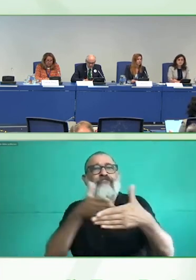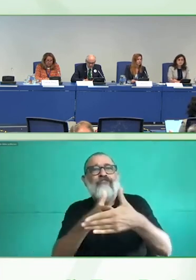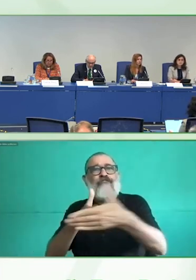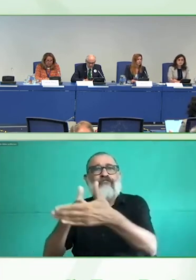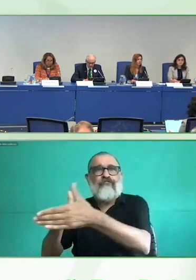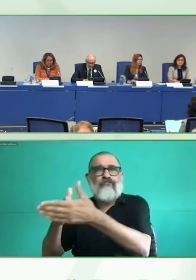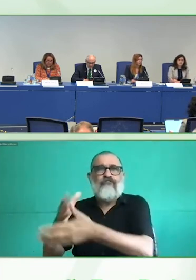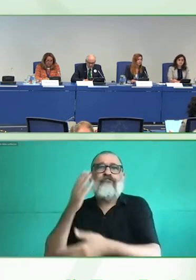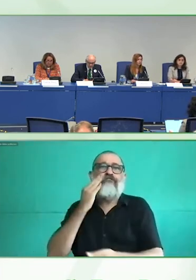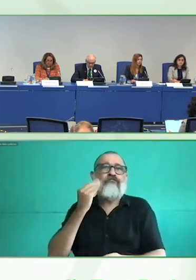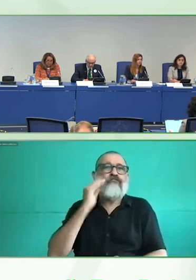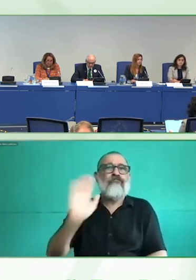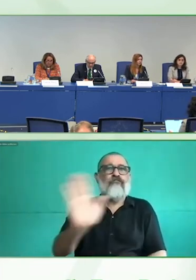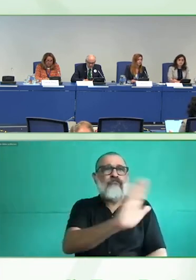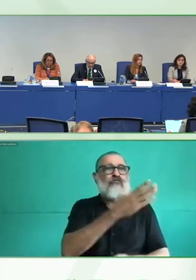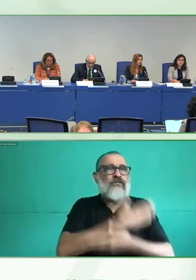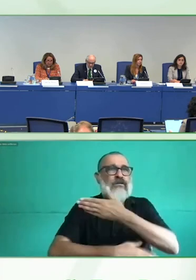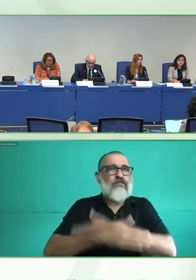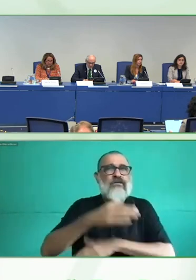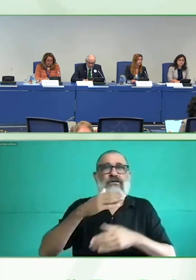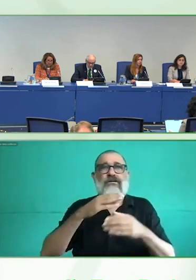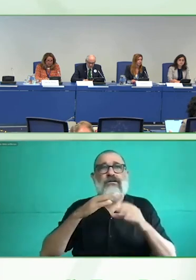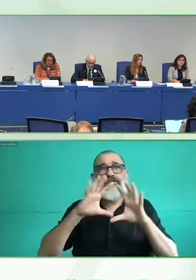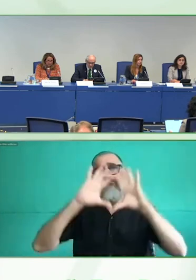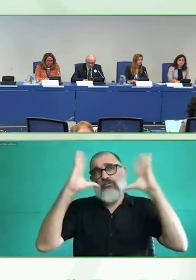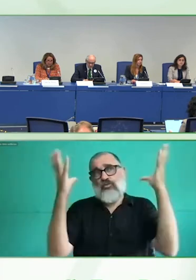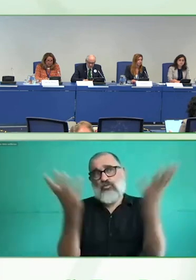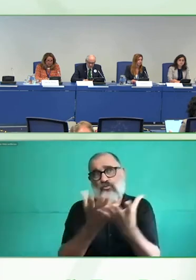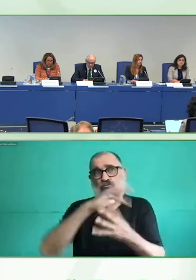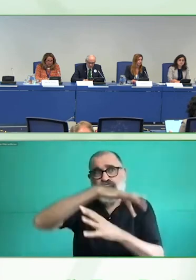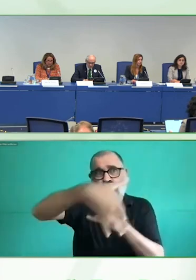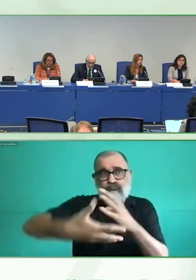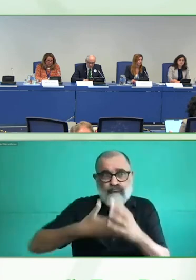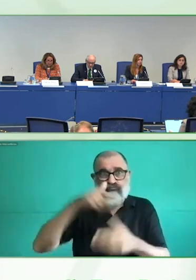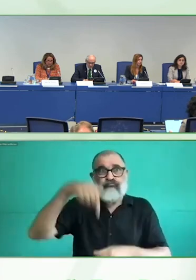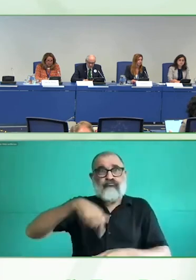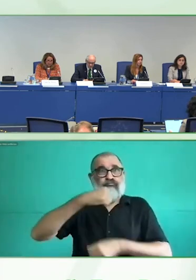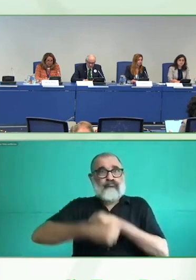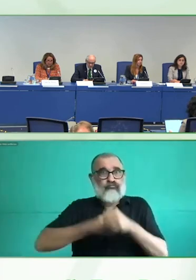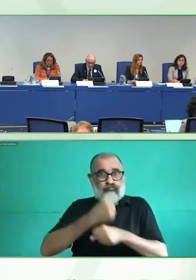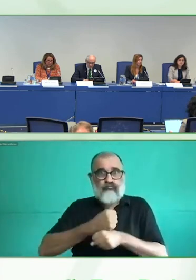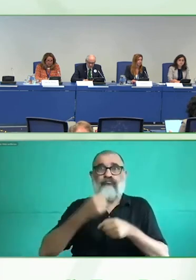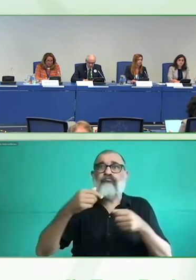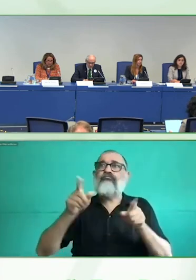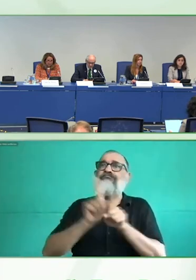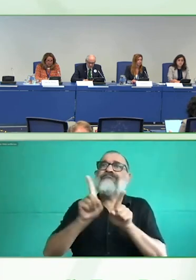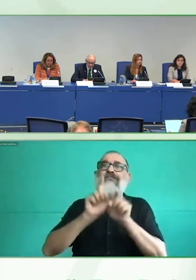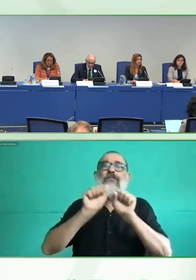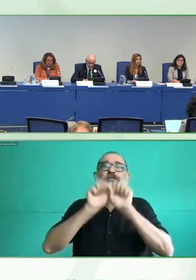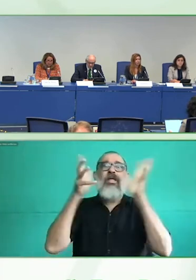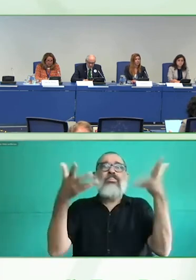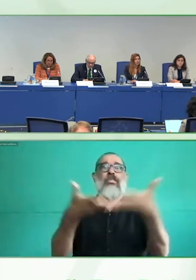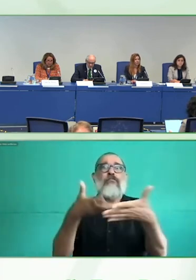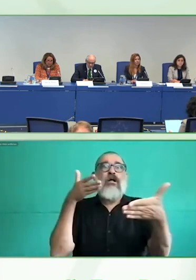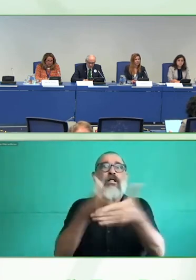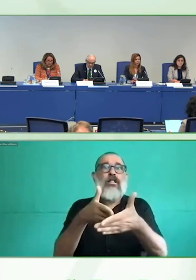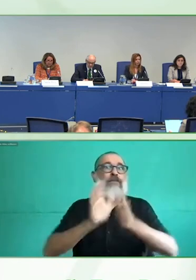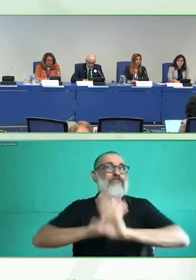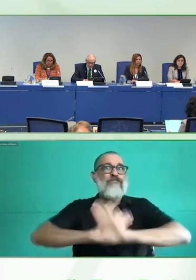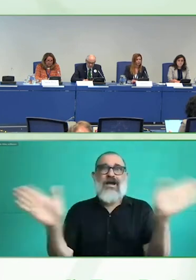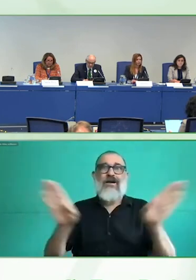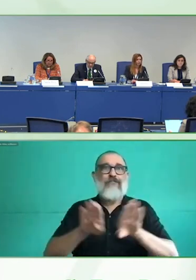América Latina y el mundo hispanoparlante junto a la conferencia internacional de Zero Project en las Naciones Unidas de Viena en Austria.